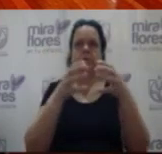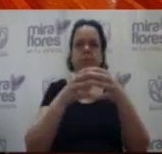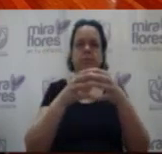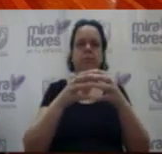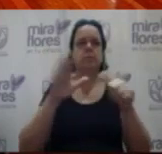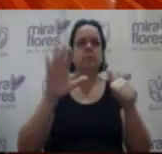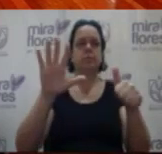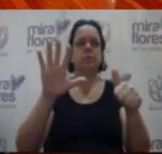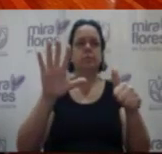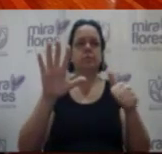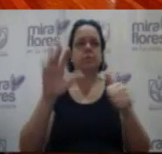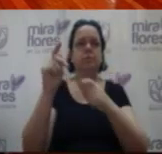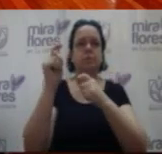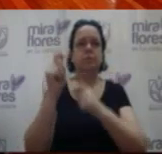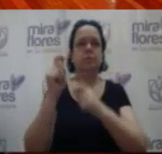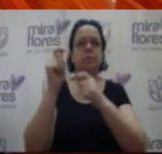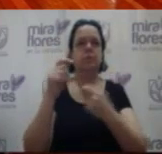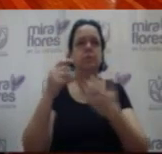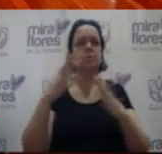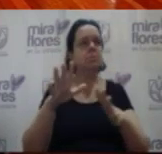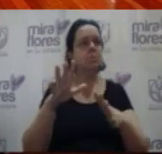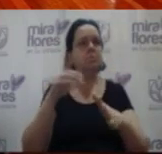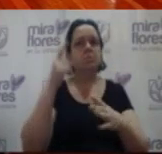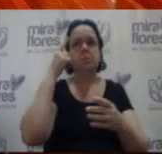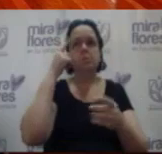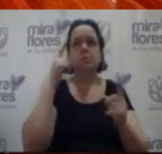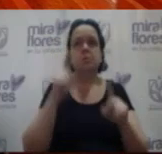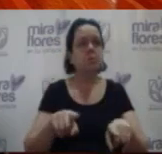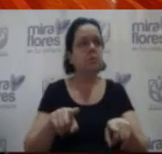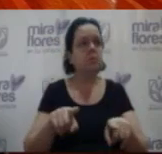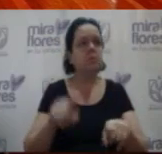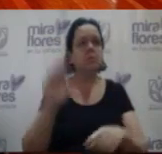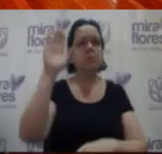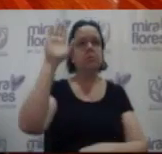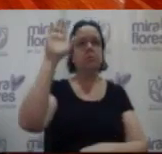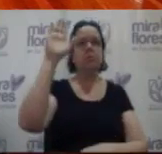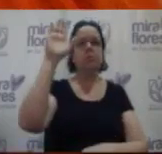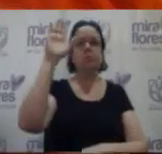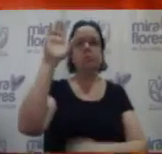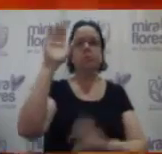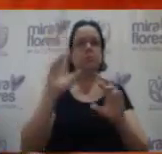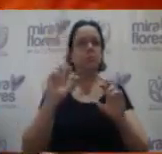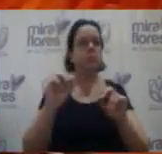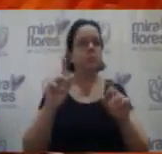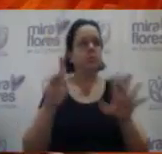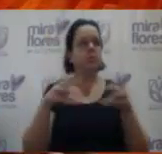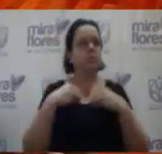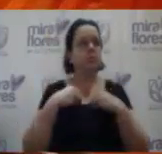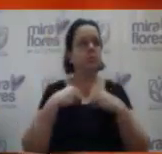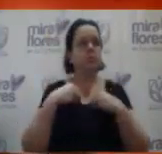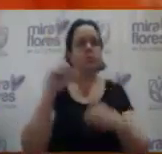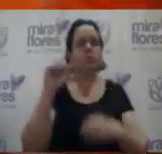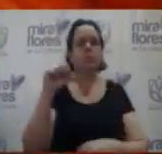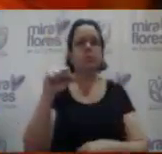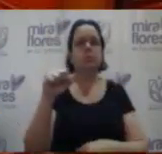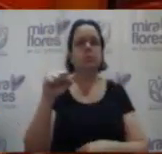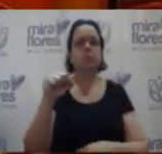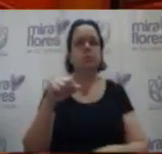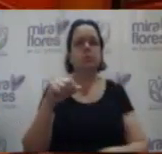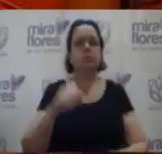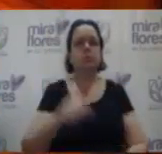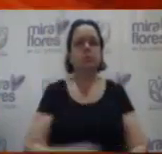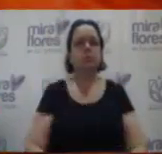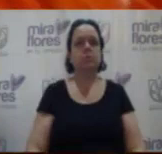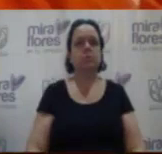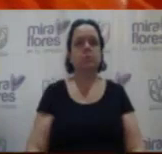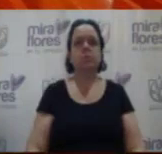Y pido igual que si están de acuerdo, se sirva en levantar la mano en señal de conformidad. Muy bien, aprobada también por